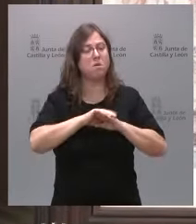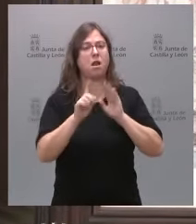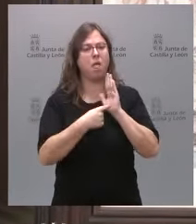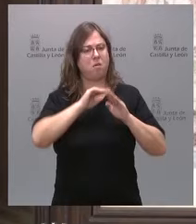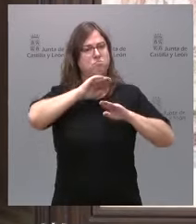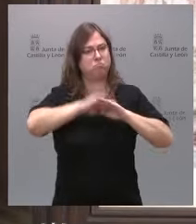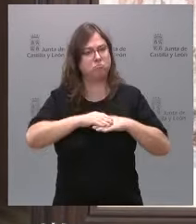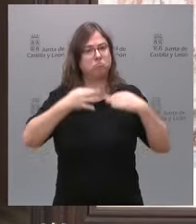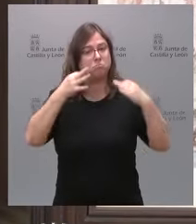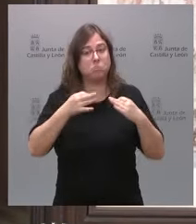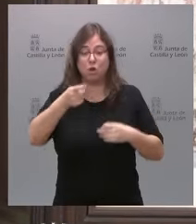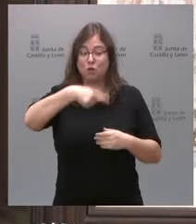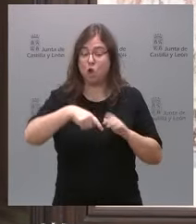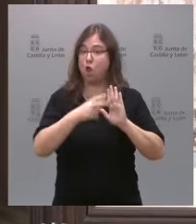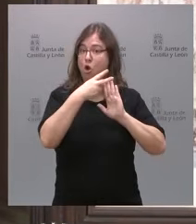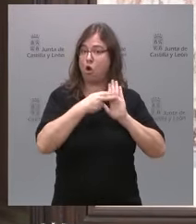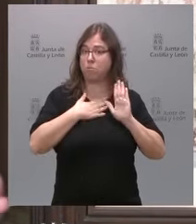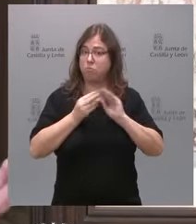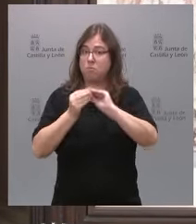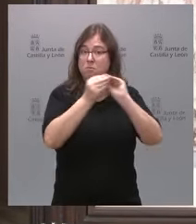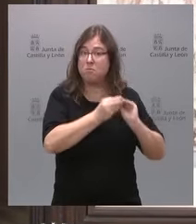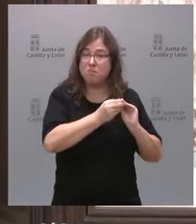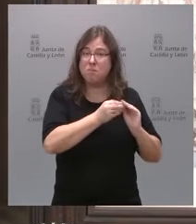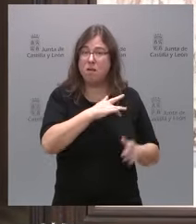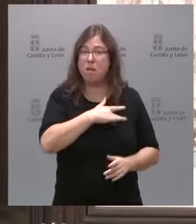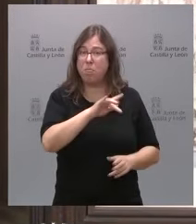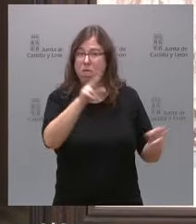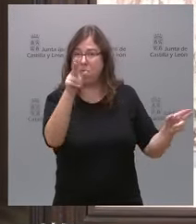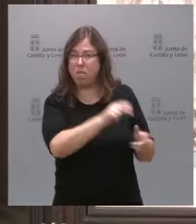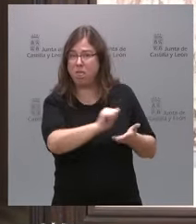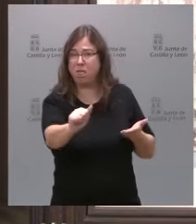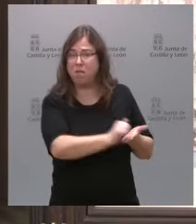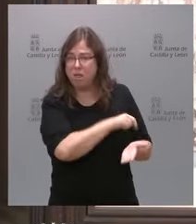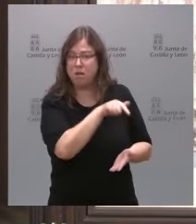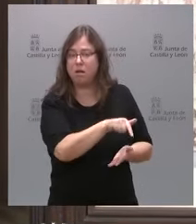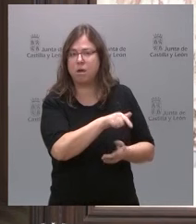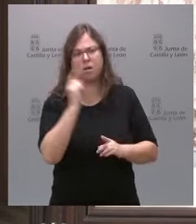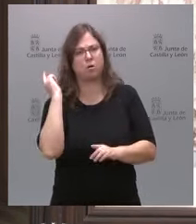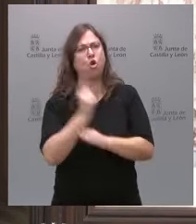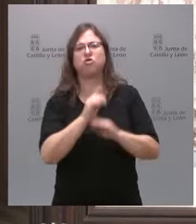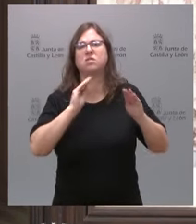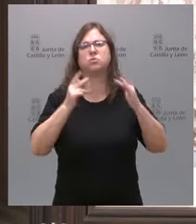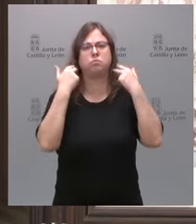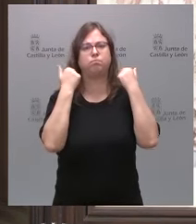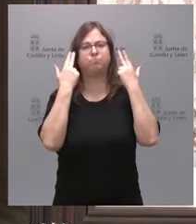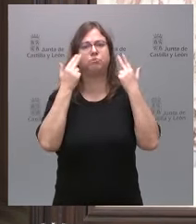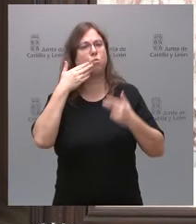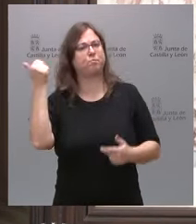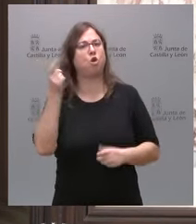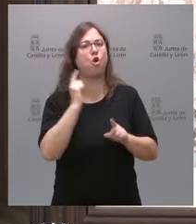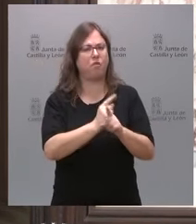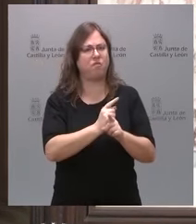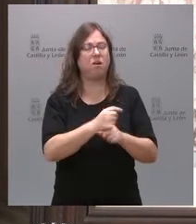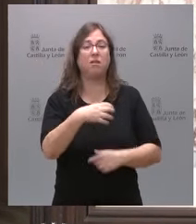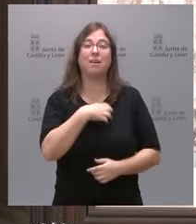normas que nos hemos dado todos, la amnistía, desde luego, es un atentado contra su dignidad. No puede ser